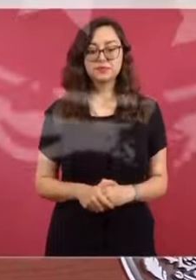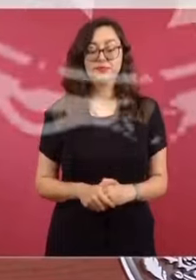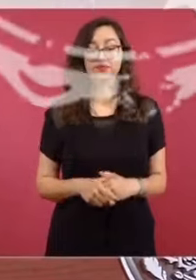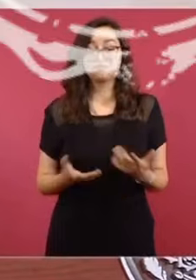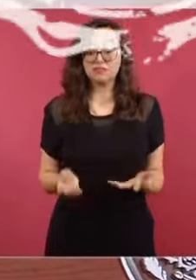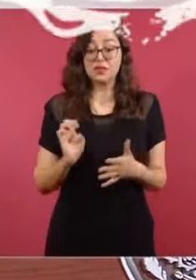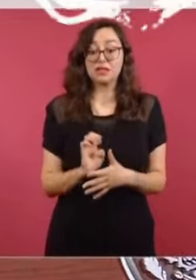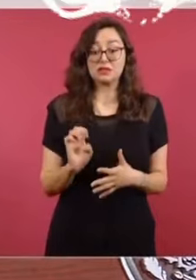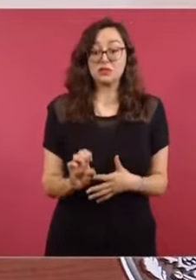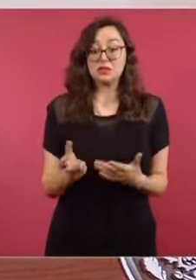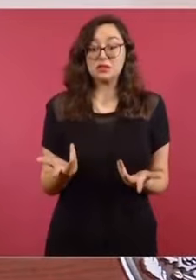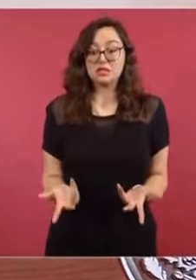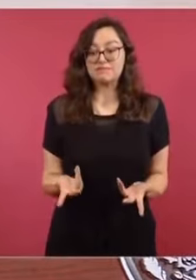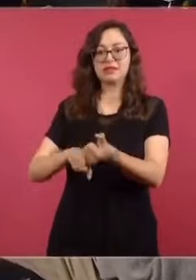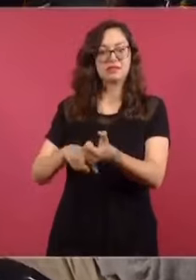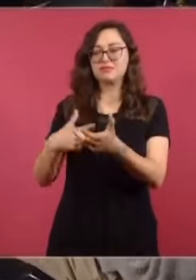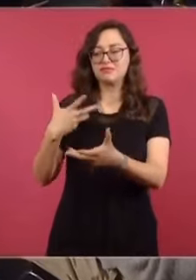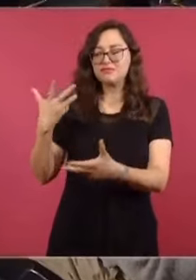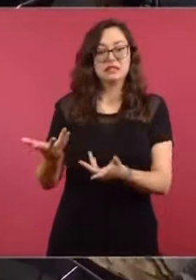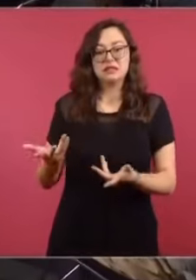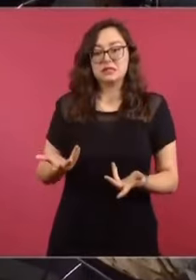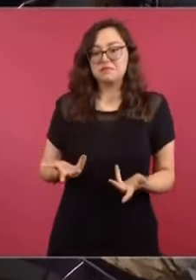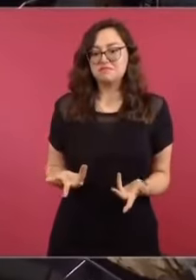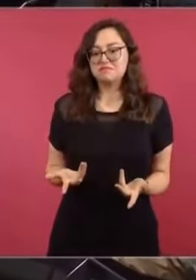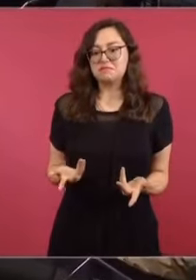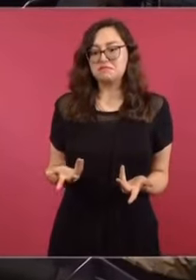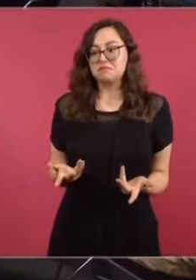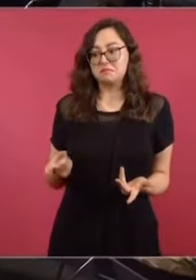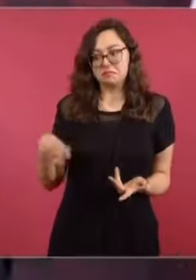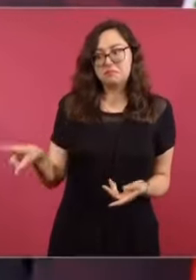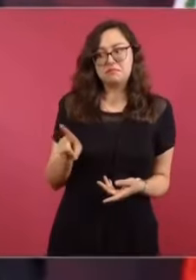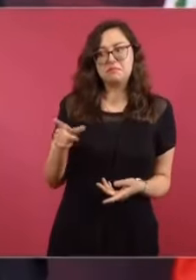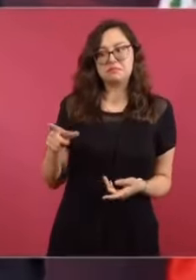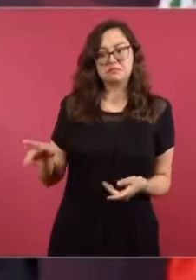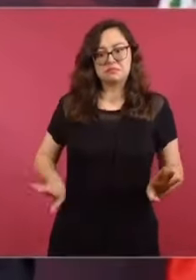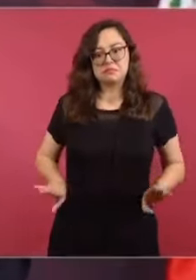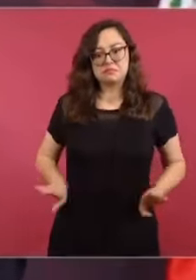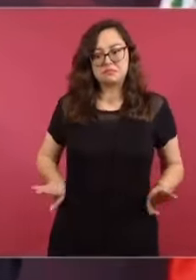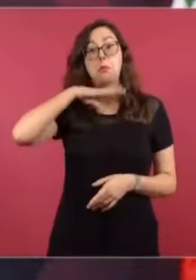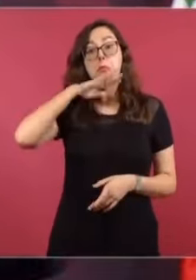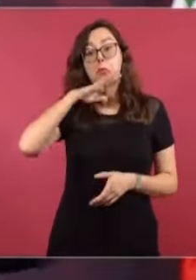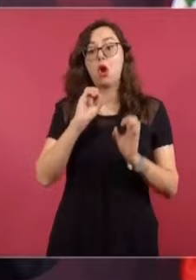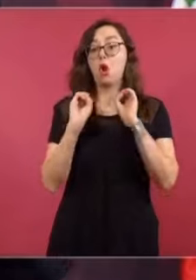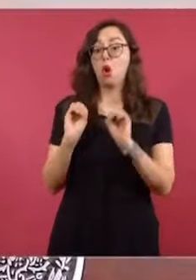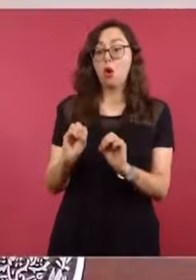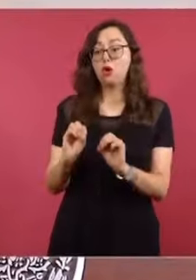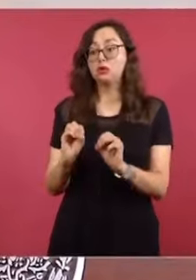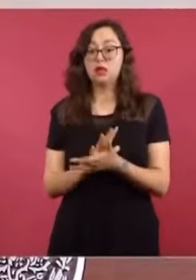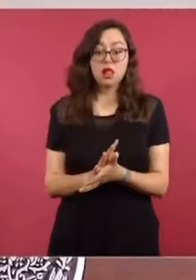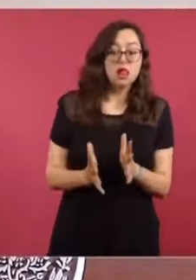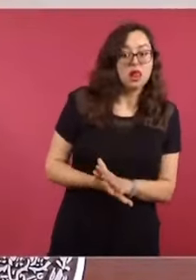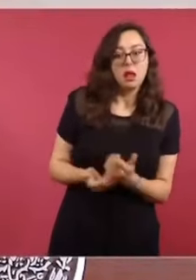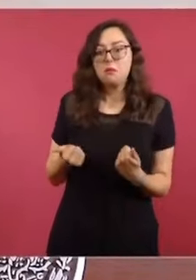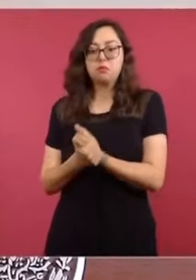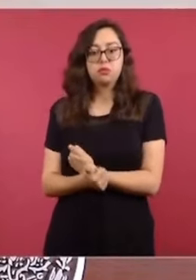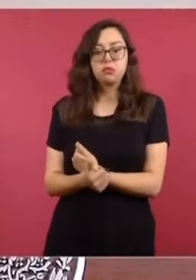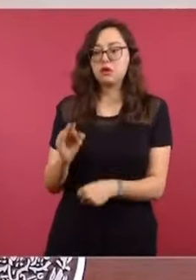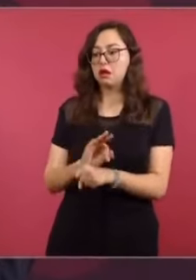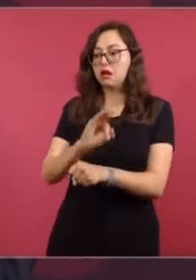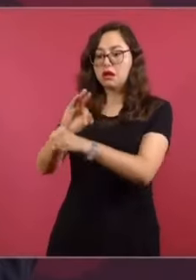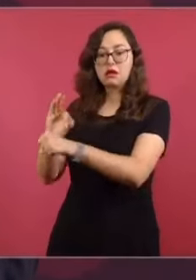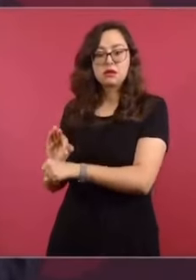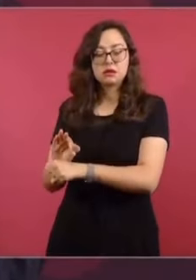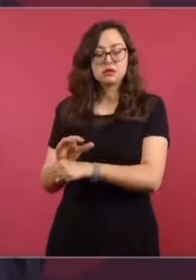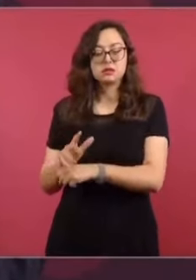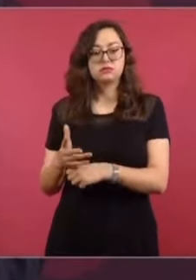Entonces, tiene que ver con un mal manejo, ya sea por malas prácticas o por intereses para proteger a